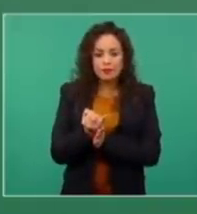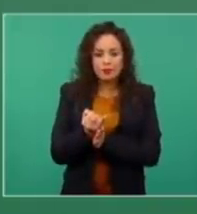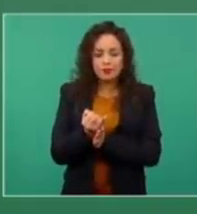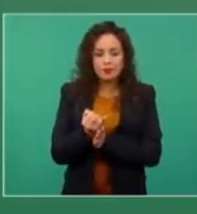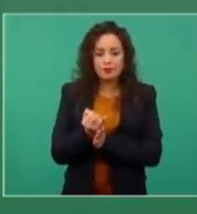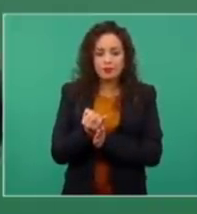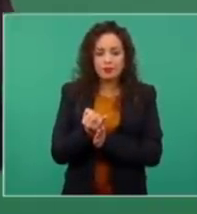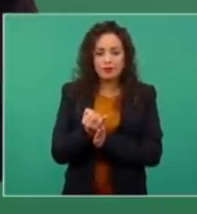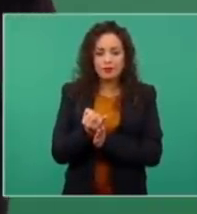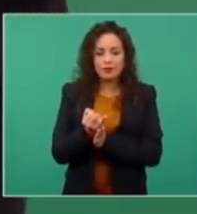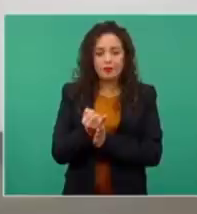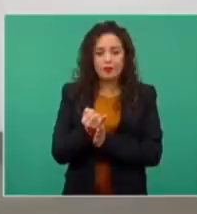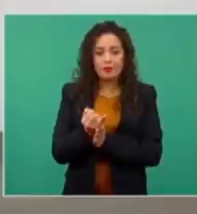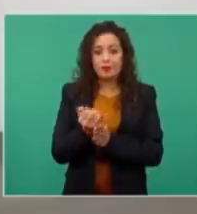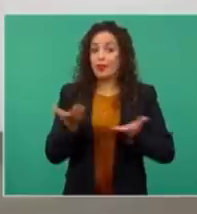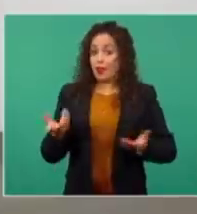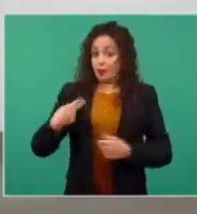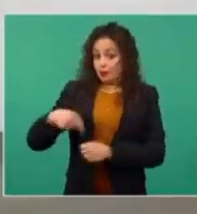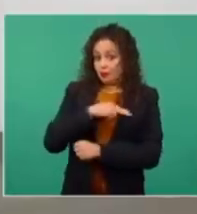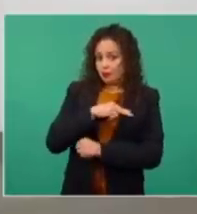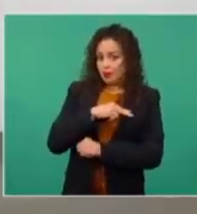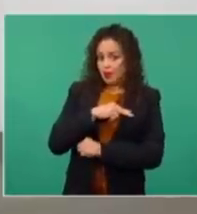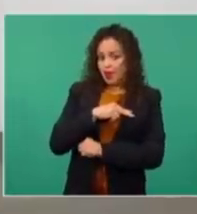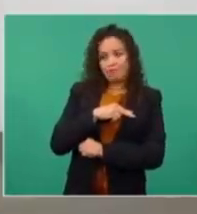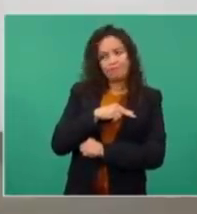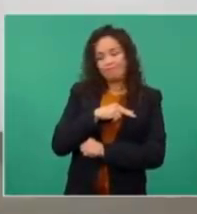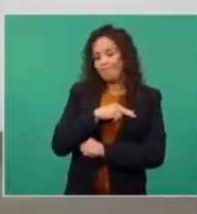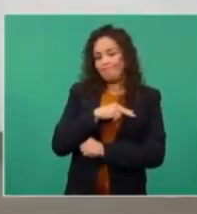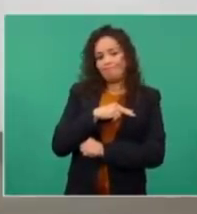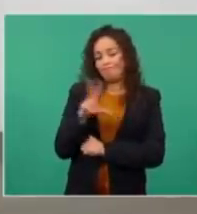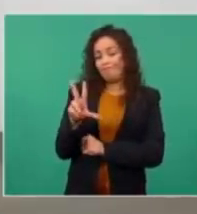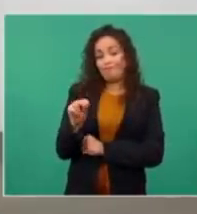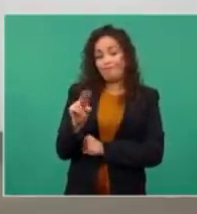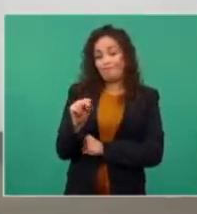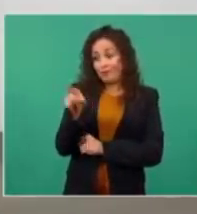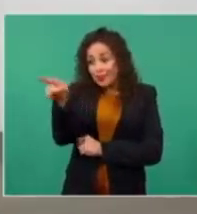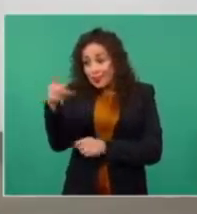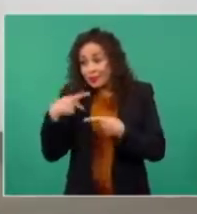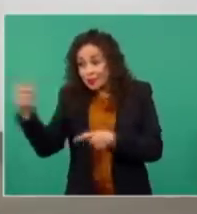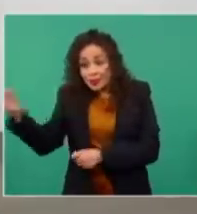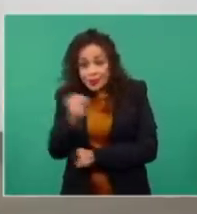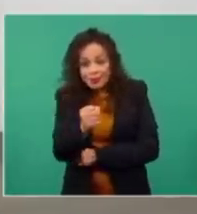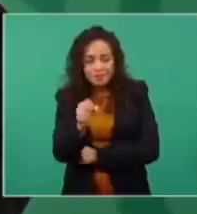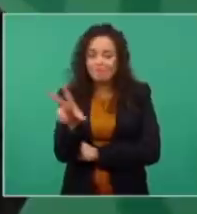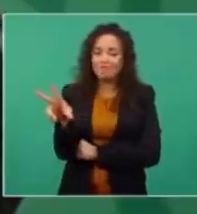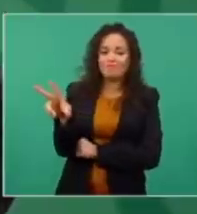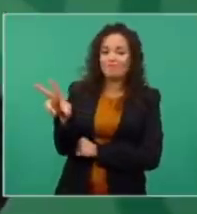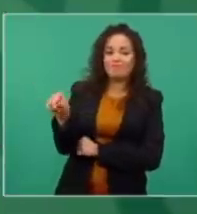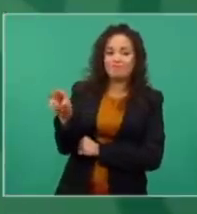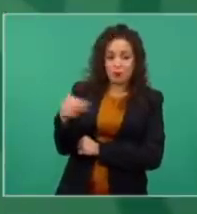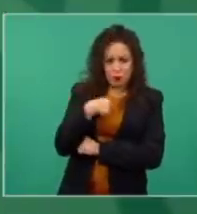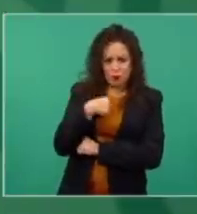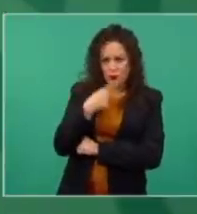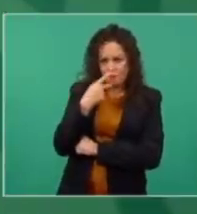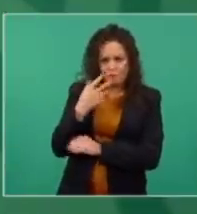Y entonces dijimos no, a mí me tocó decir no, ese no, porque ese no es